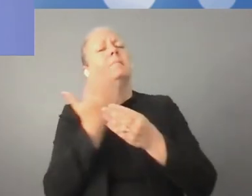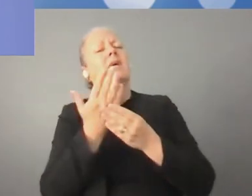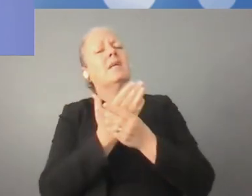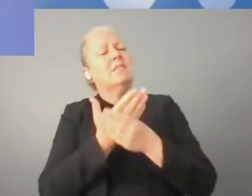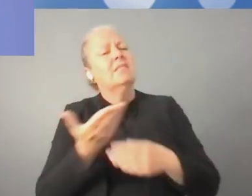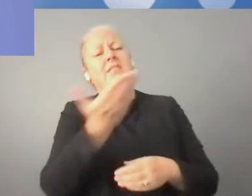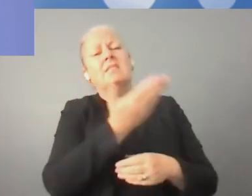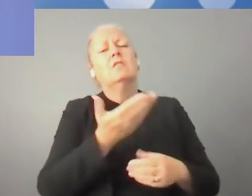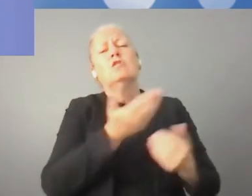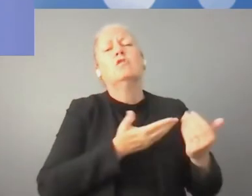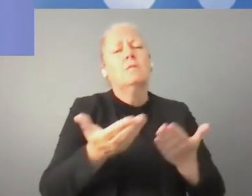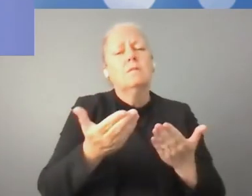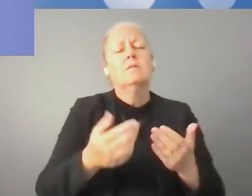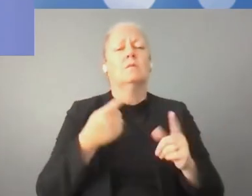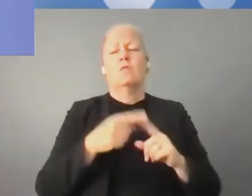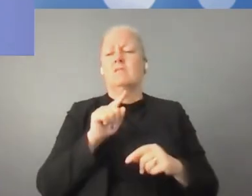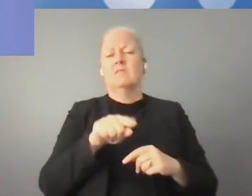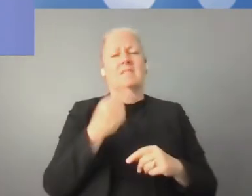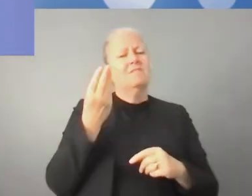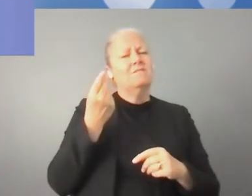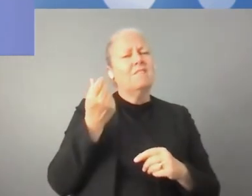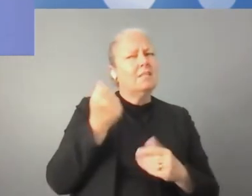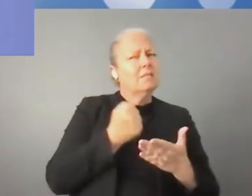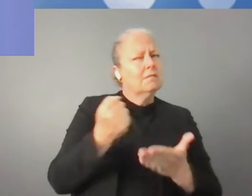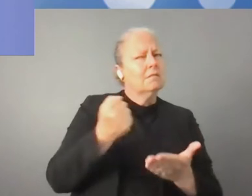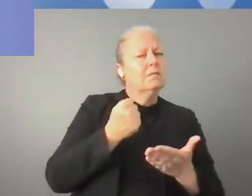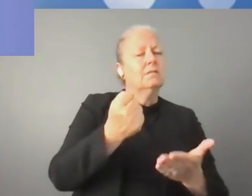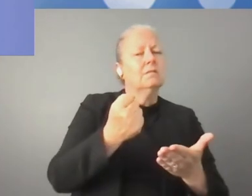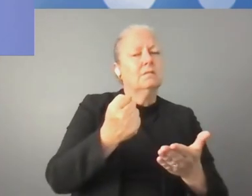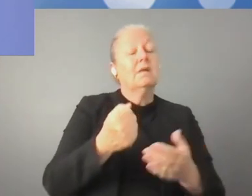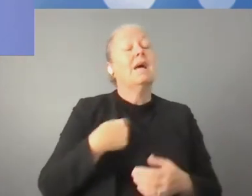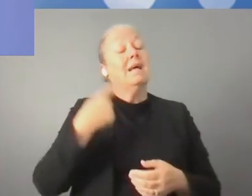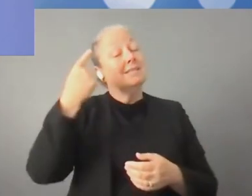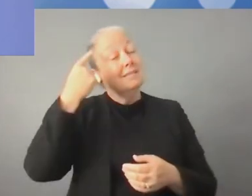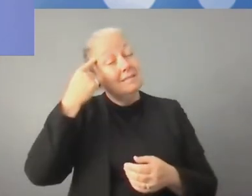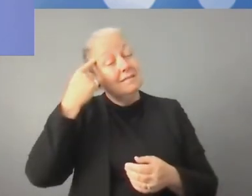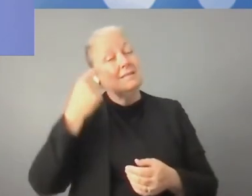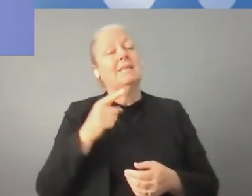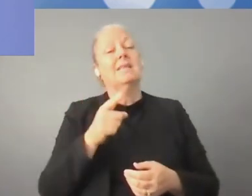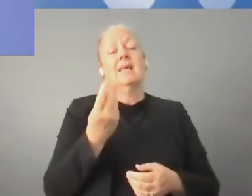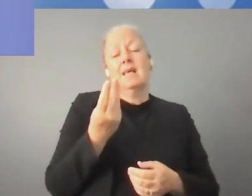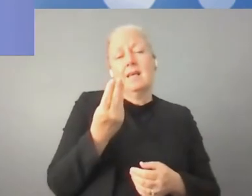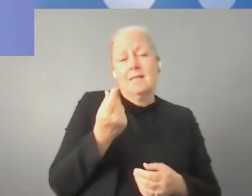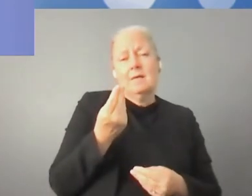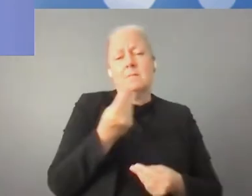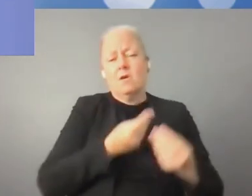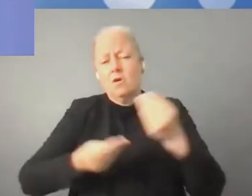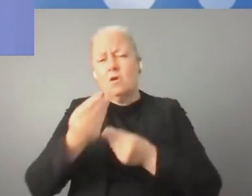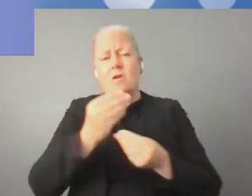debería ser completamente gratuita y no siempre es así. Así que necesitamos políticas